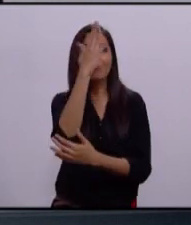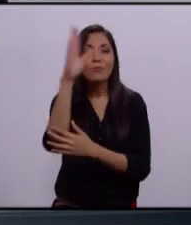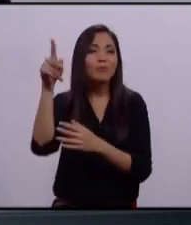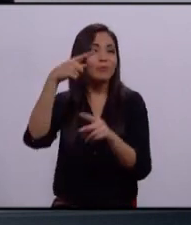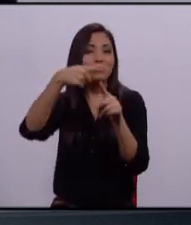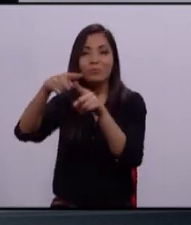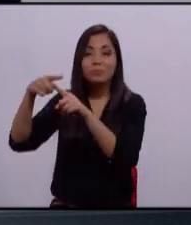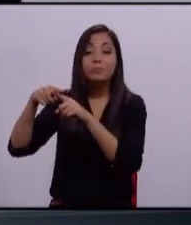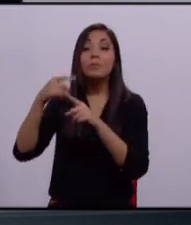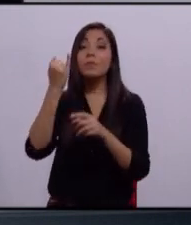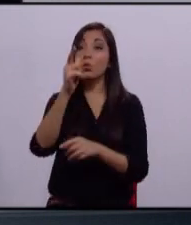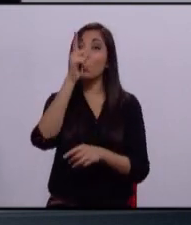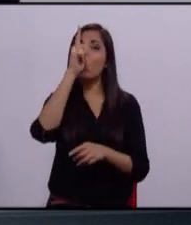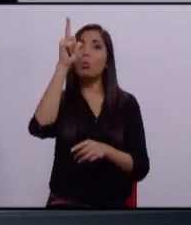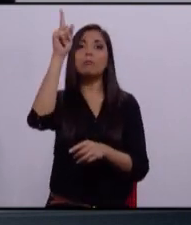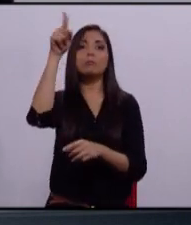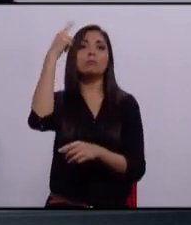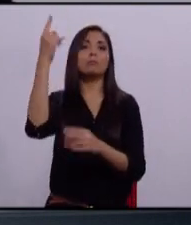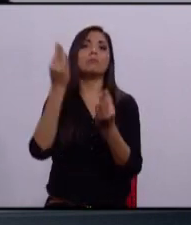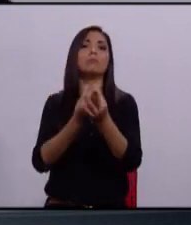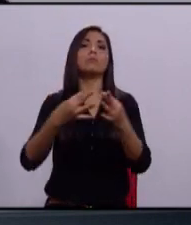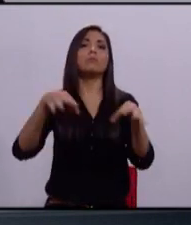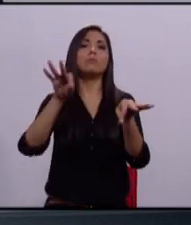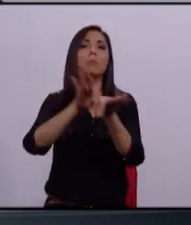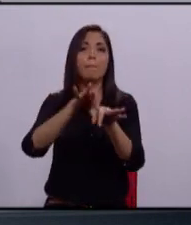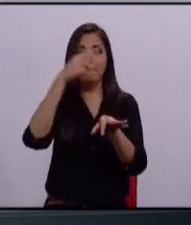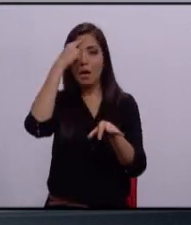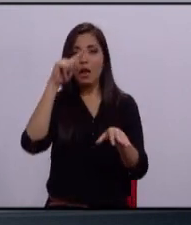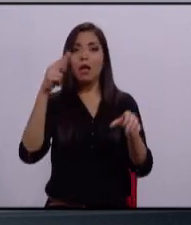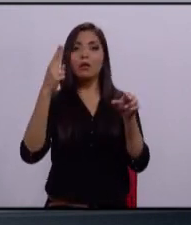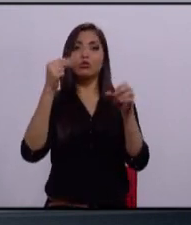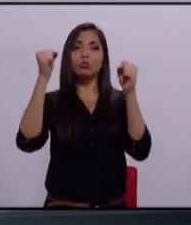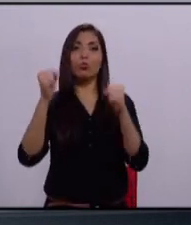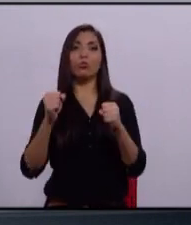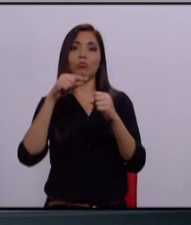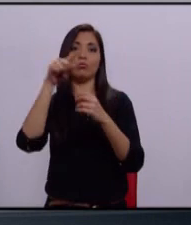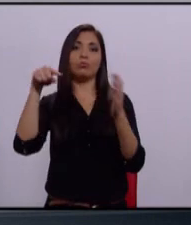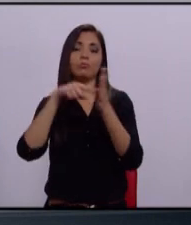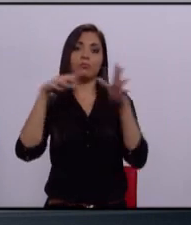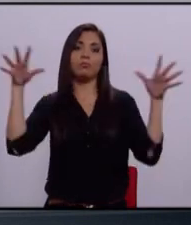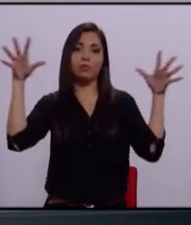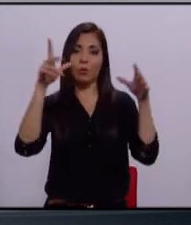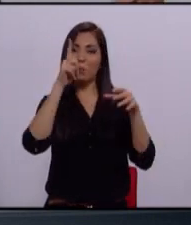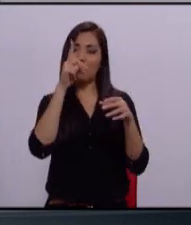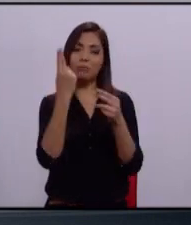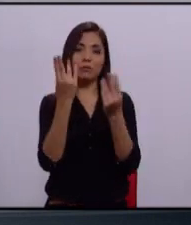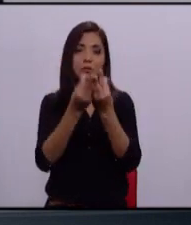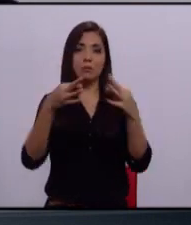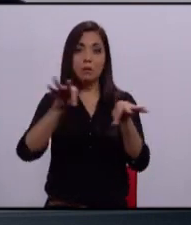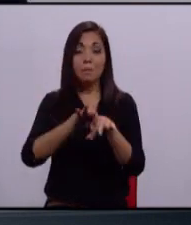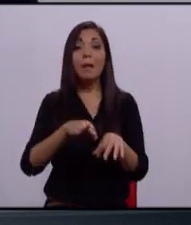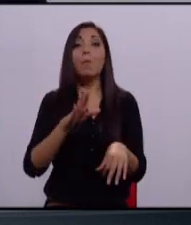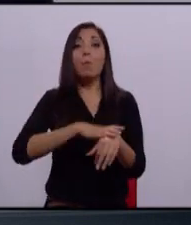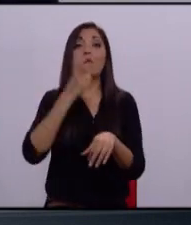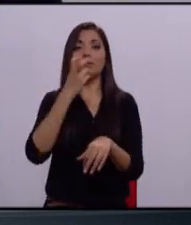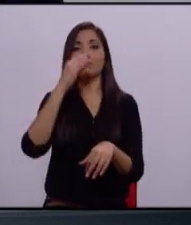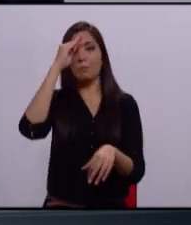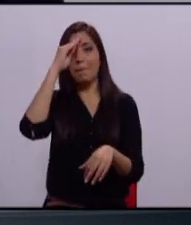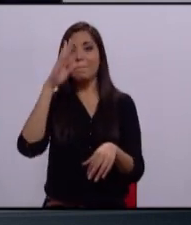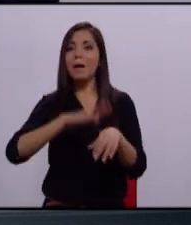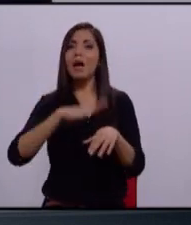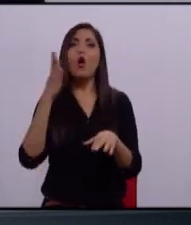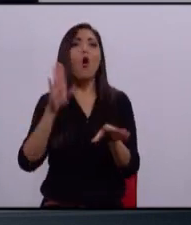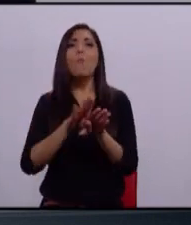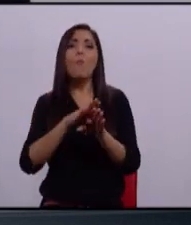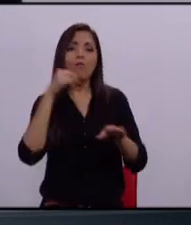público, que juega un papel primordial en la seguridad pública de nuestro municipio. Es así como podemos resolver un problema de